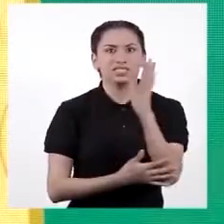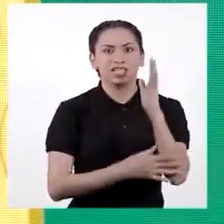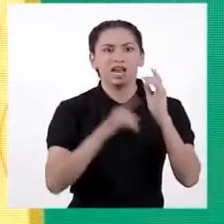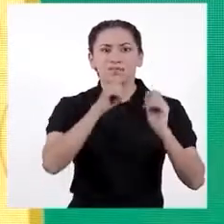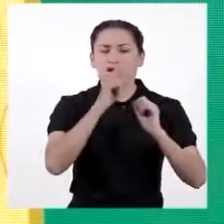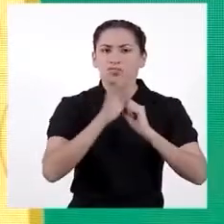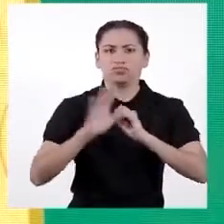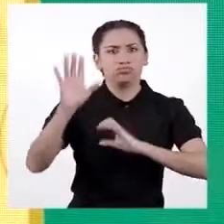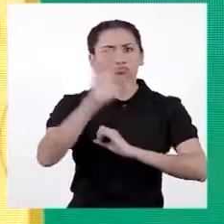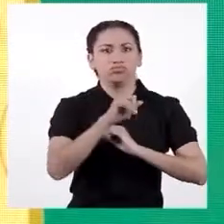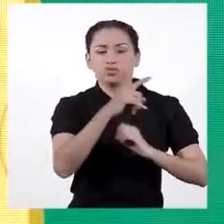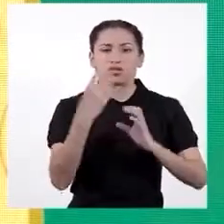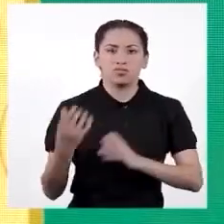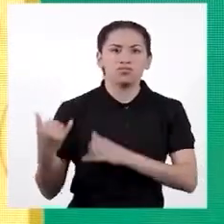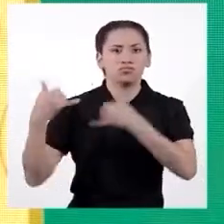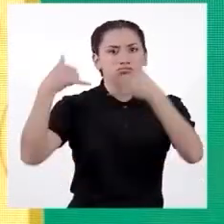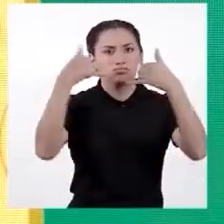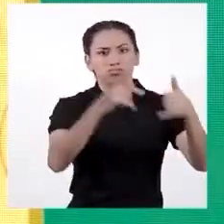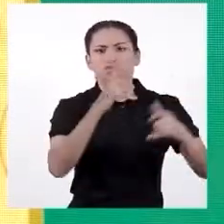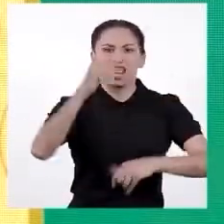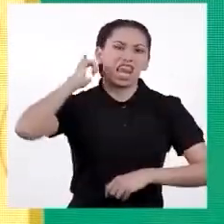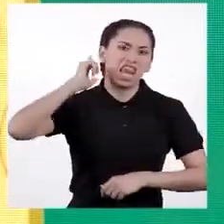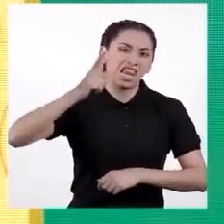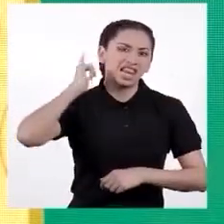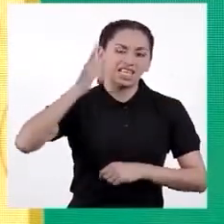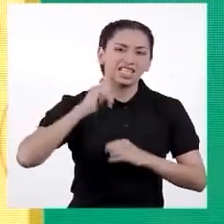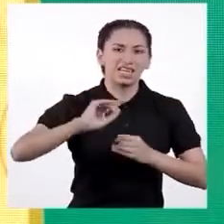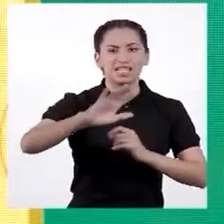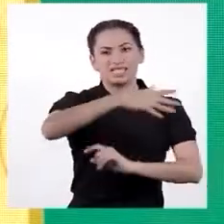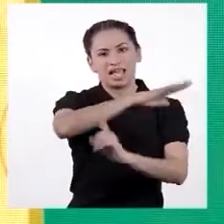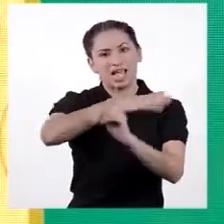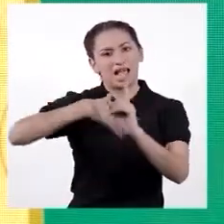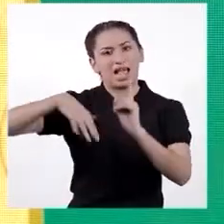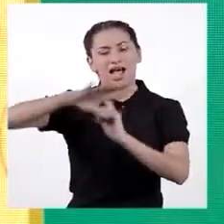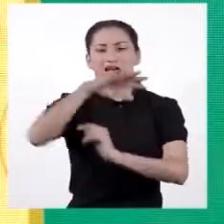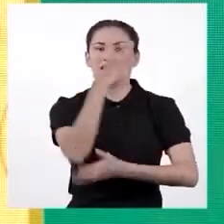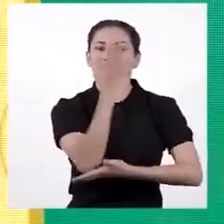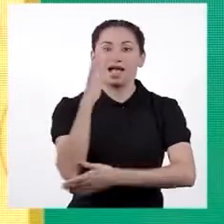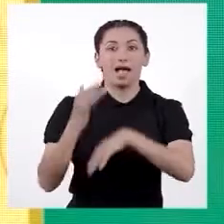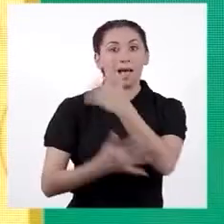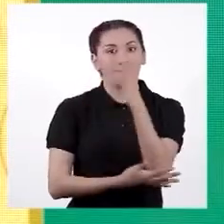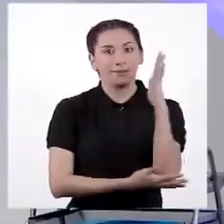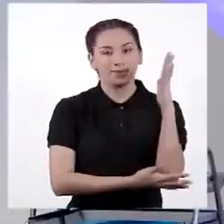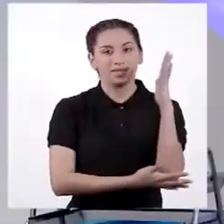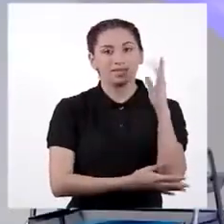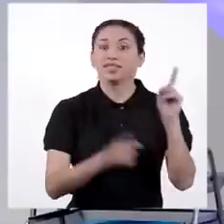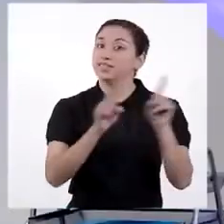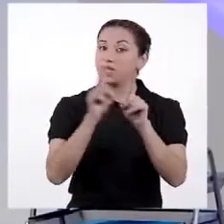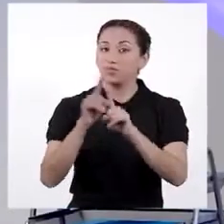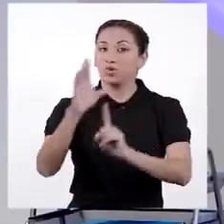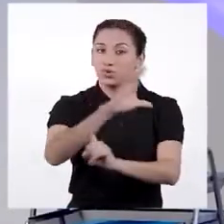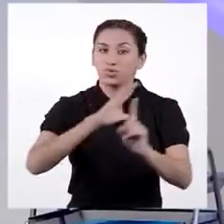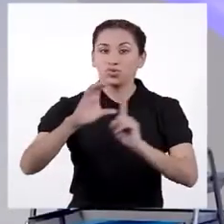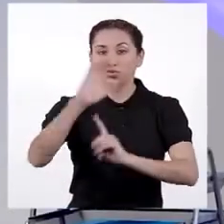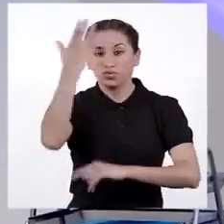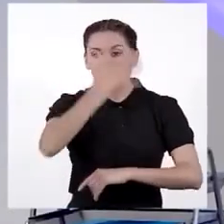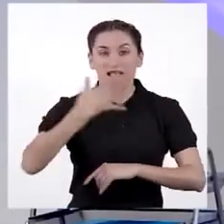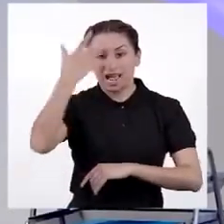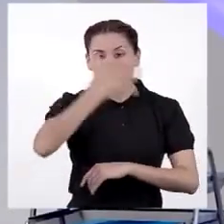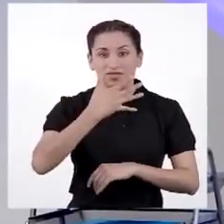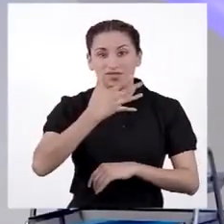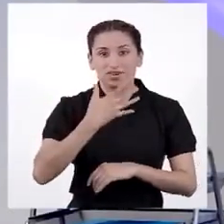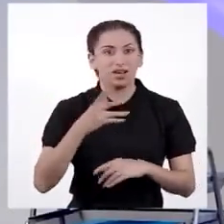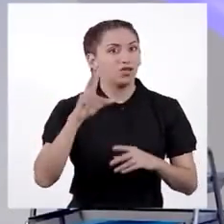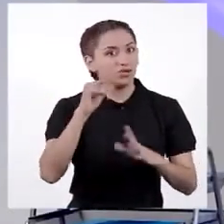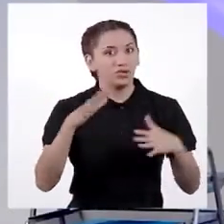la ha llevado a ser galardonada como lideresa del medio ambiente por la Fundación Goldman. Y si hablamos de la cultura afroperuana,